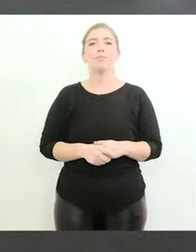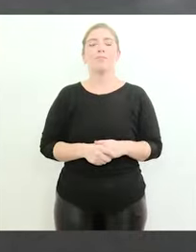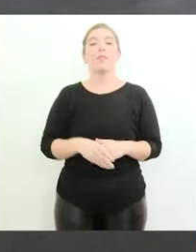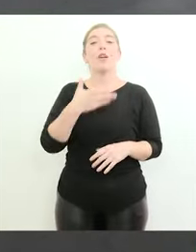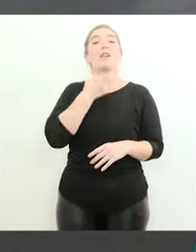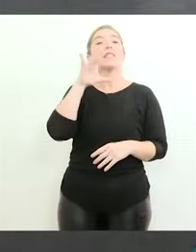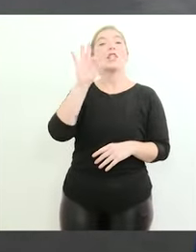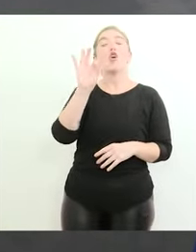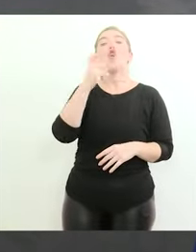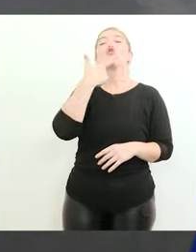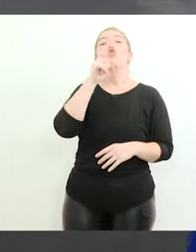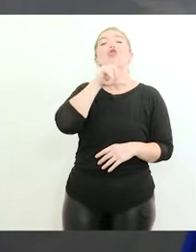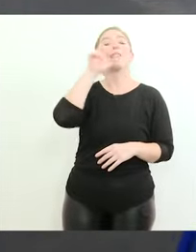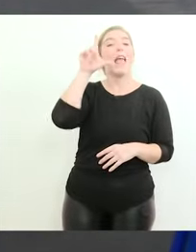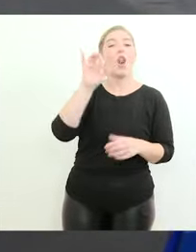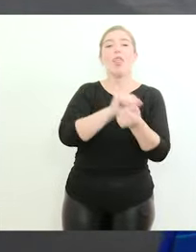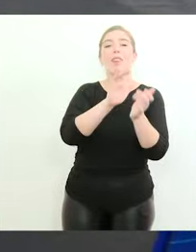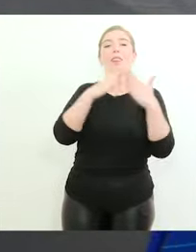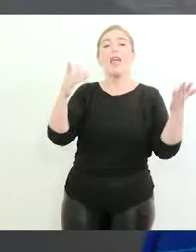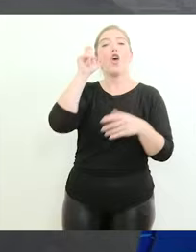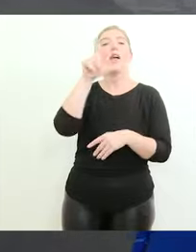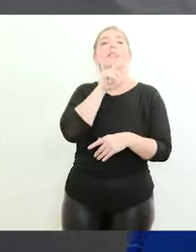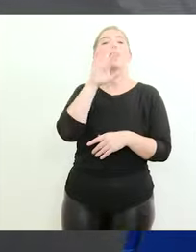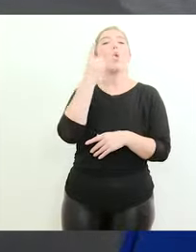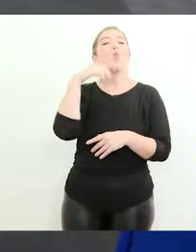Francisco Sotelo del diario El Tribuno de Salta